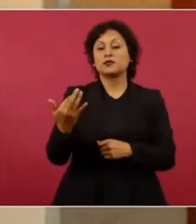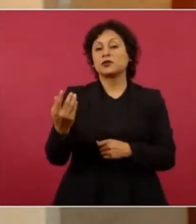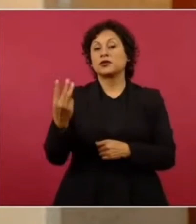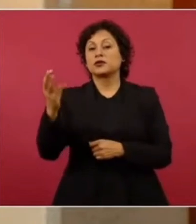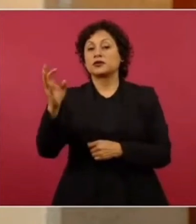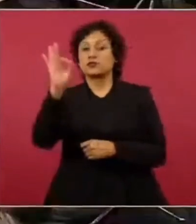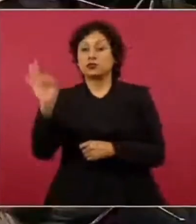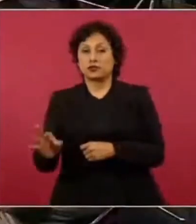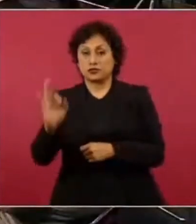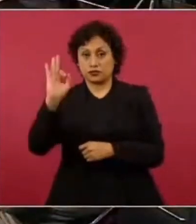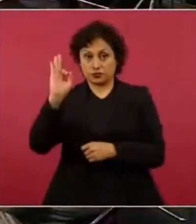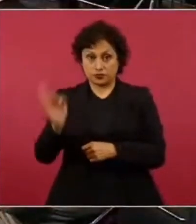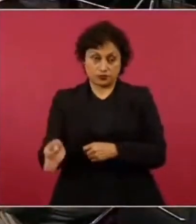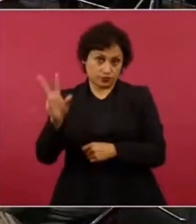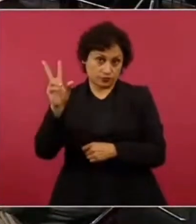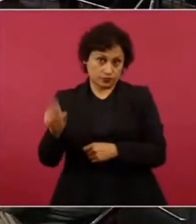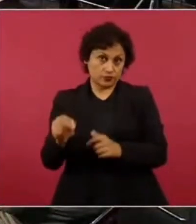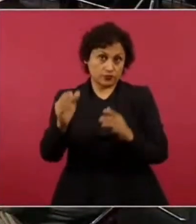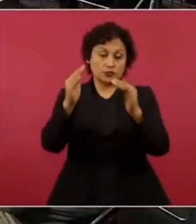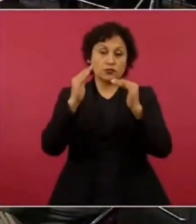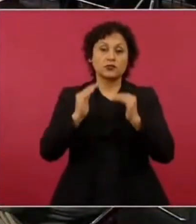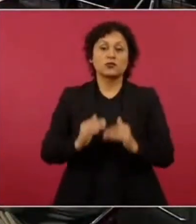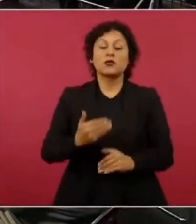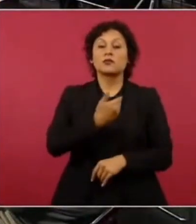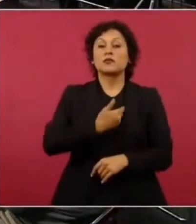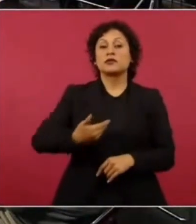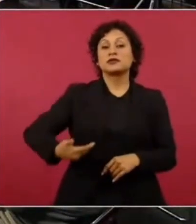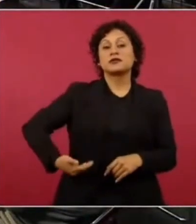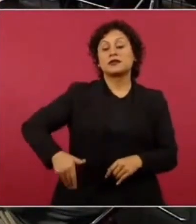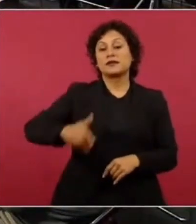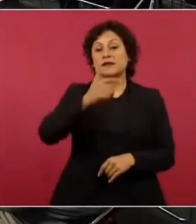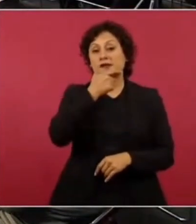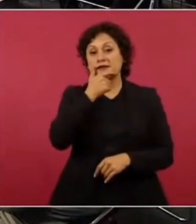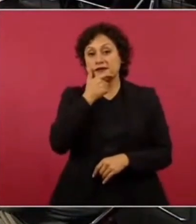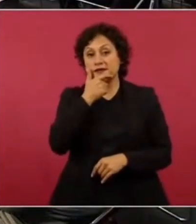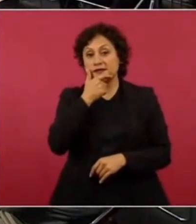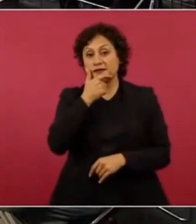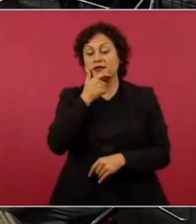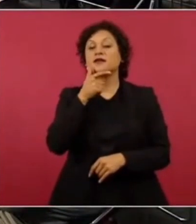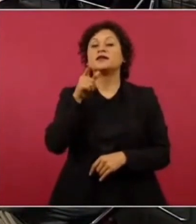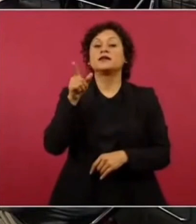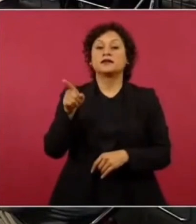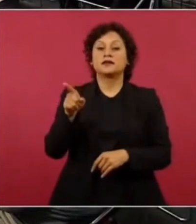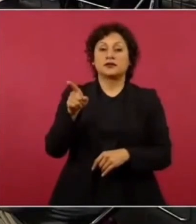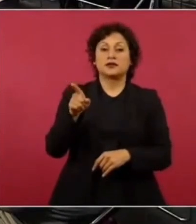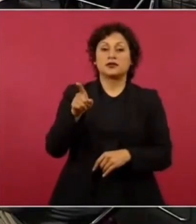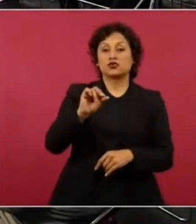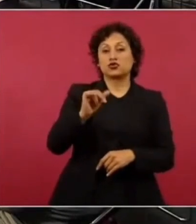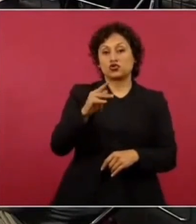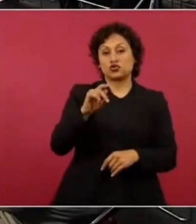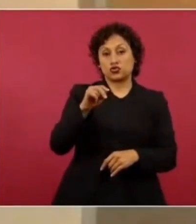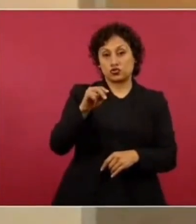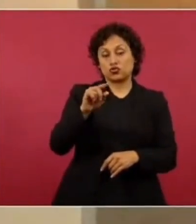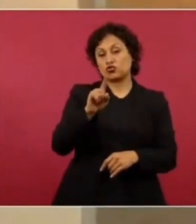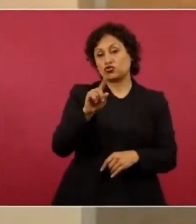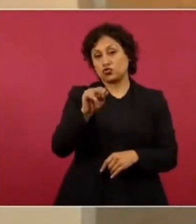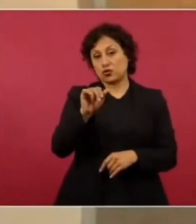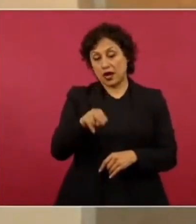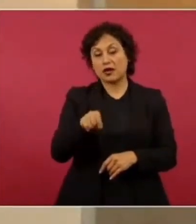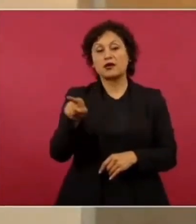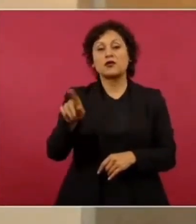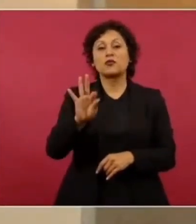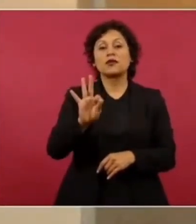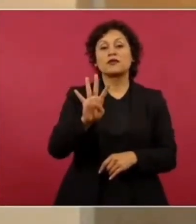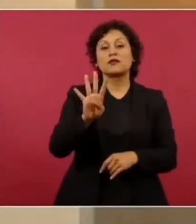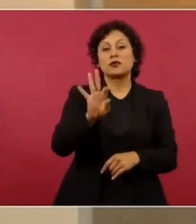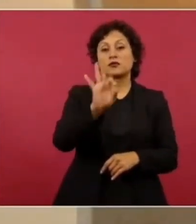% de desaprobación el caso del primer ministro de Inglaterra Reino Unido Rishi Sunak tiene 34